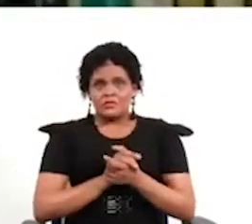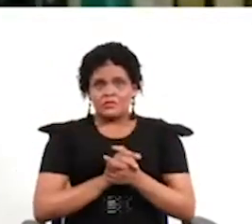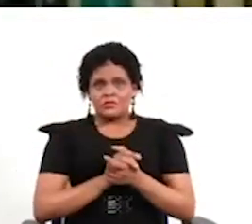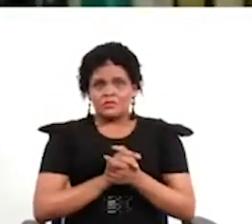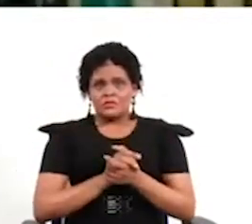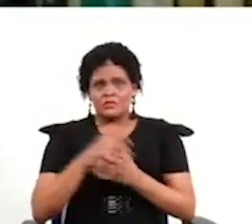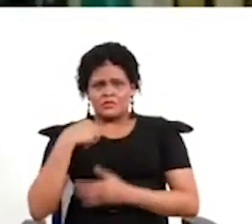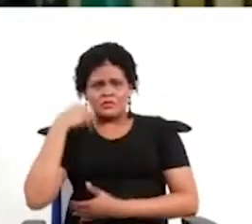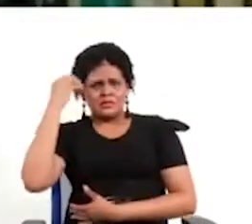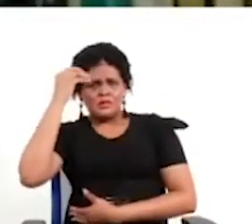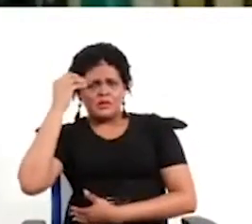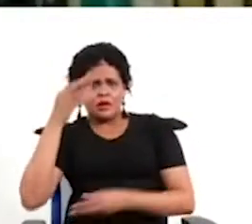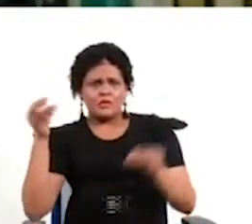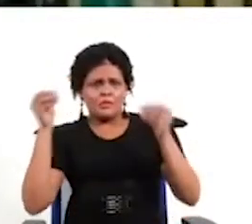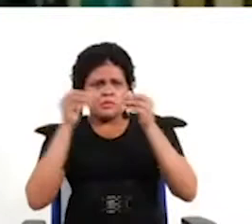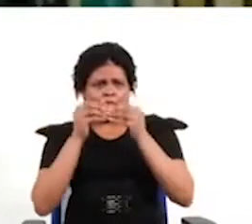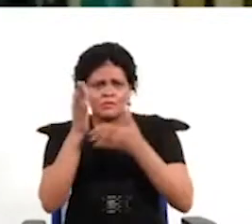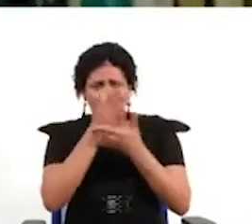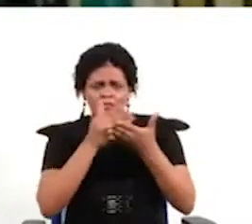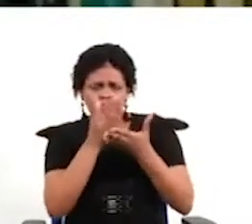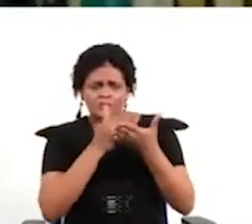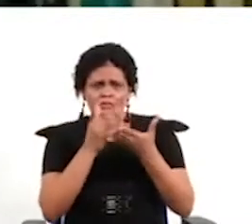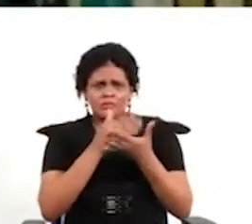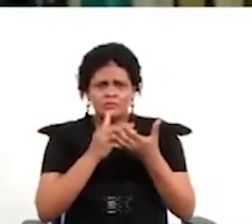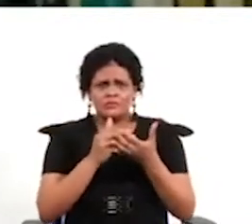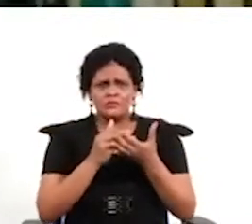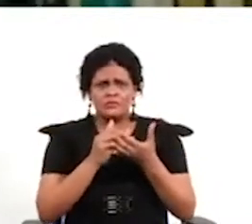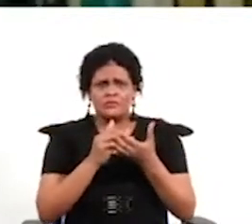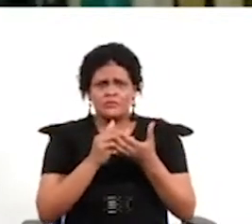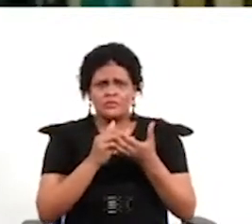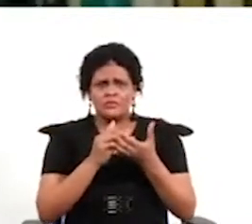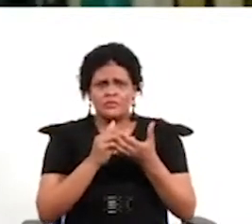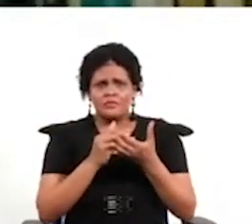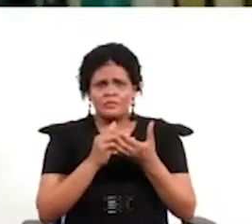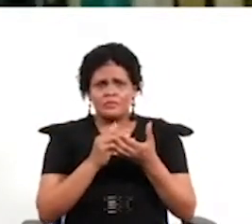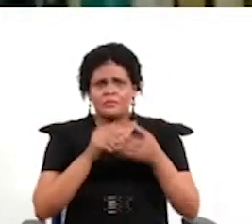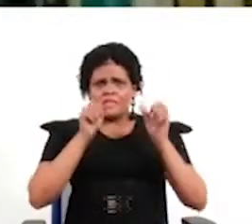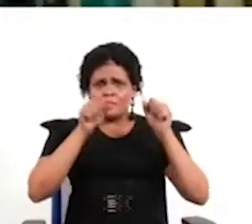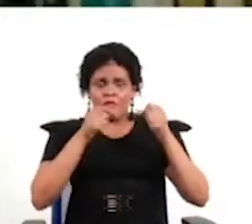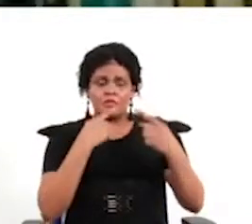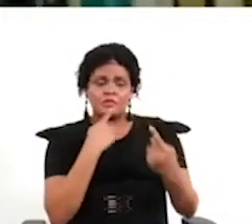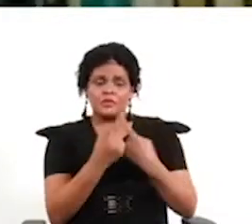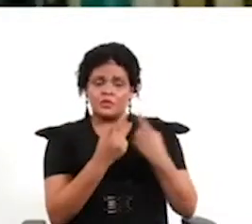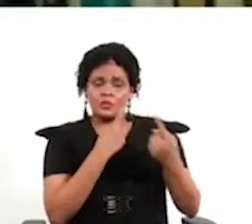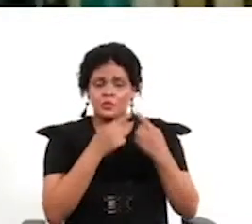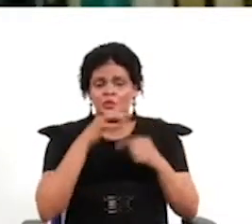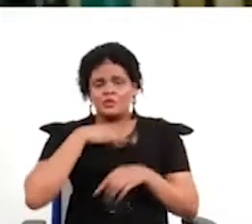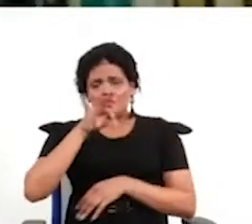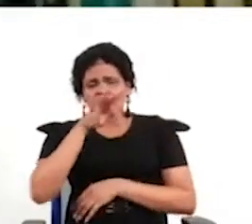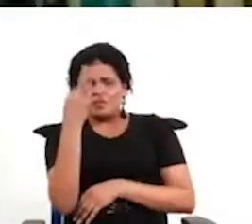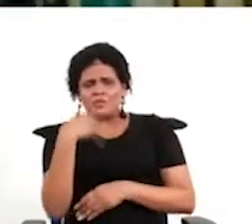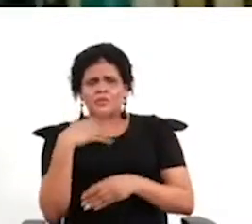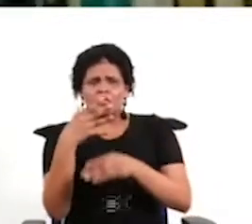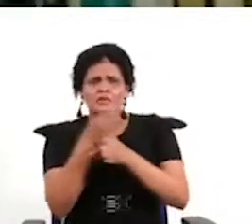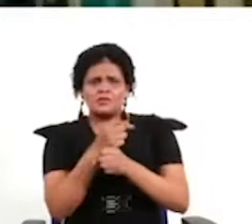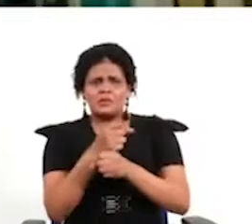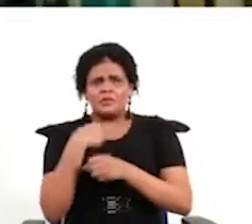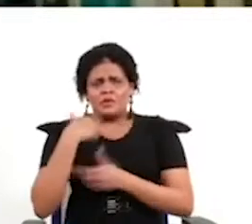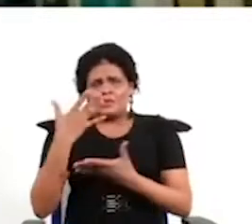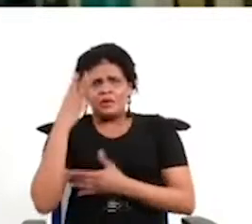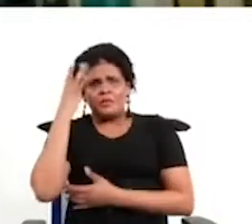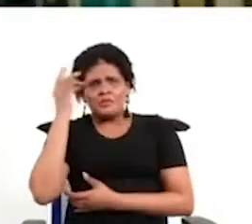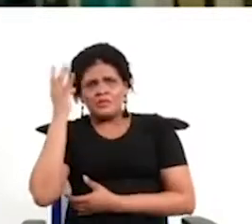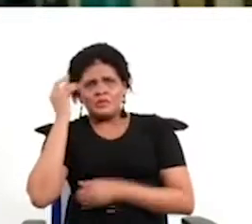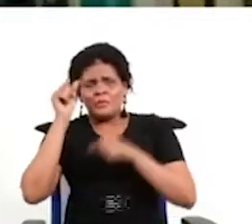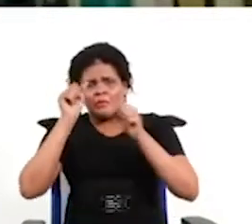habría que considerarlo más. De hecho, Canadá a nivel subnacional lo utilizó dos veces para discutir leyes electorales y creo que es una experiencia de la que